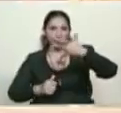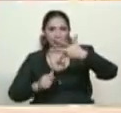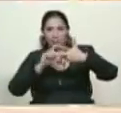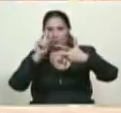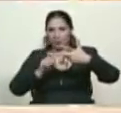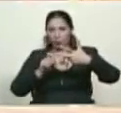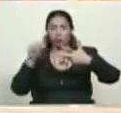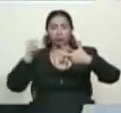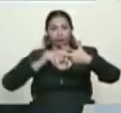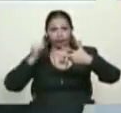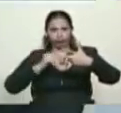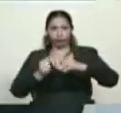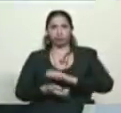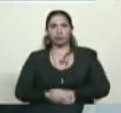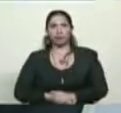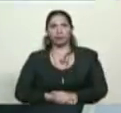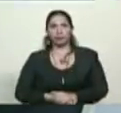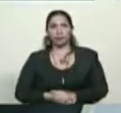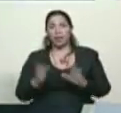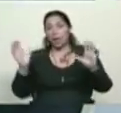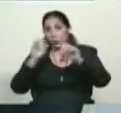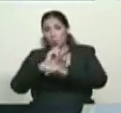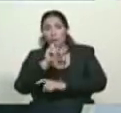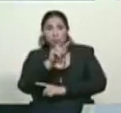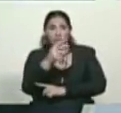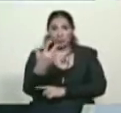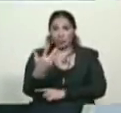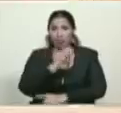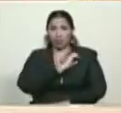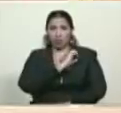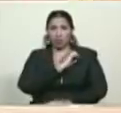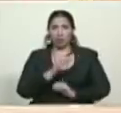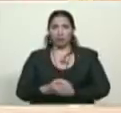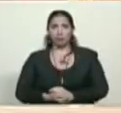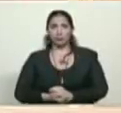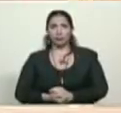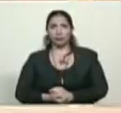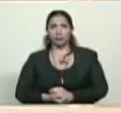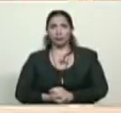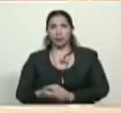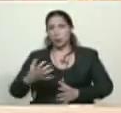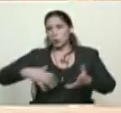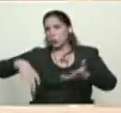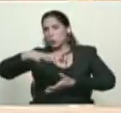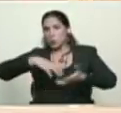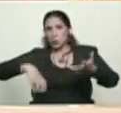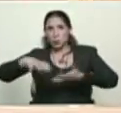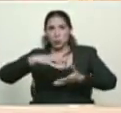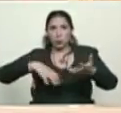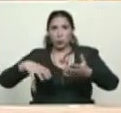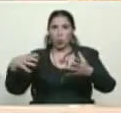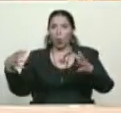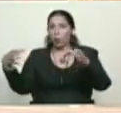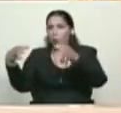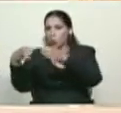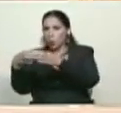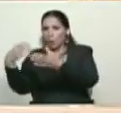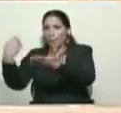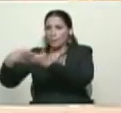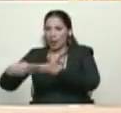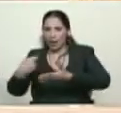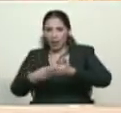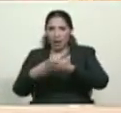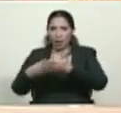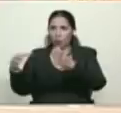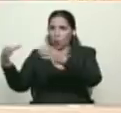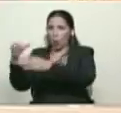Efectivamente, en la noche del 23 de enero, hubo actos vandálicos de grupos de asaltantes pagados por la derecha